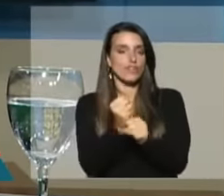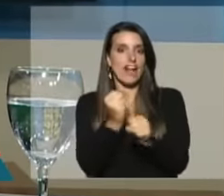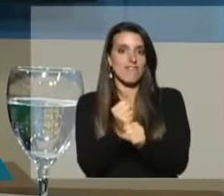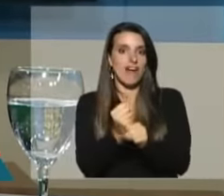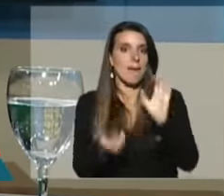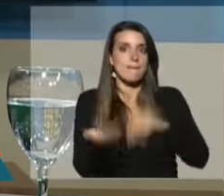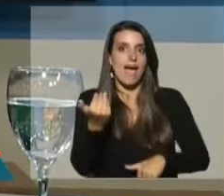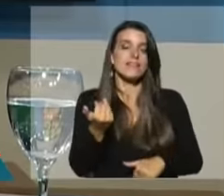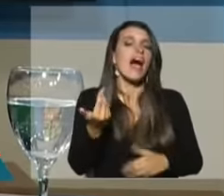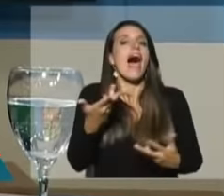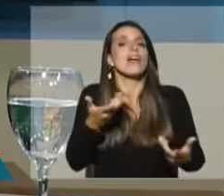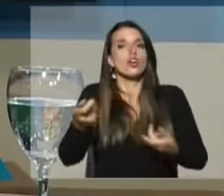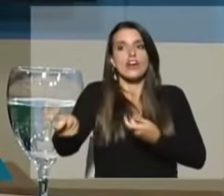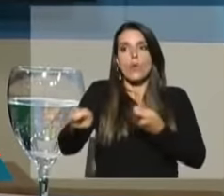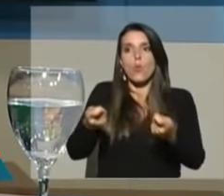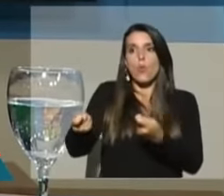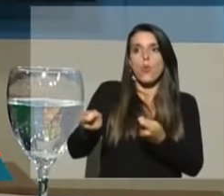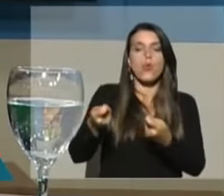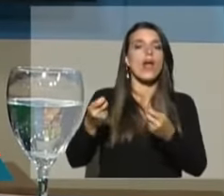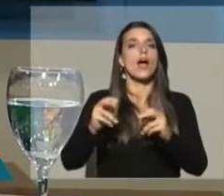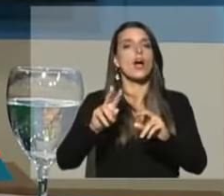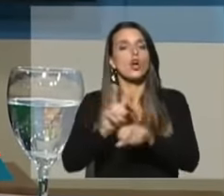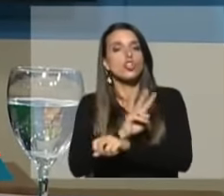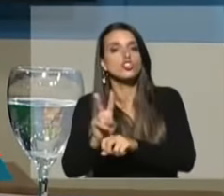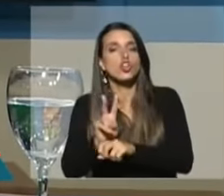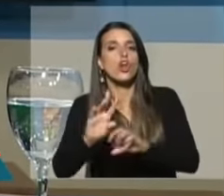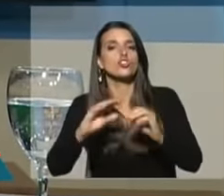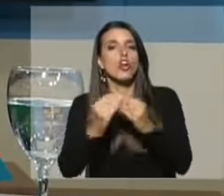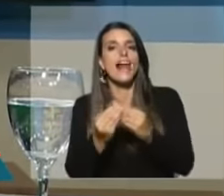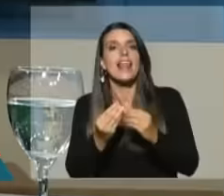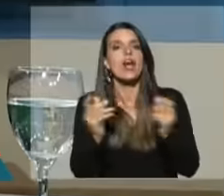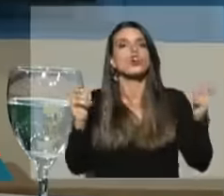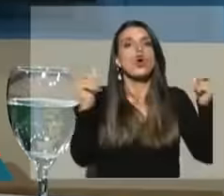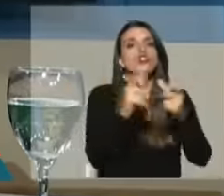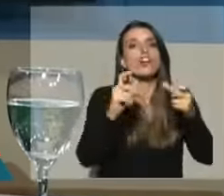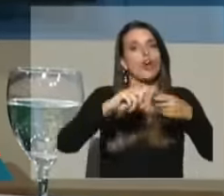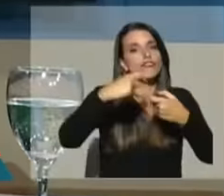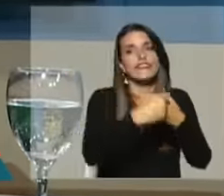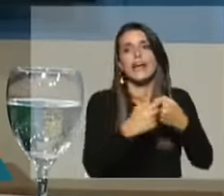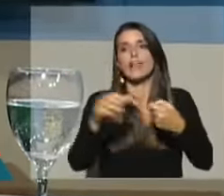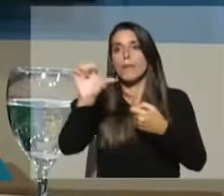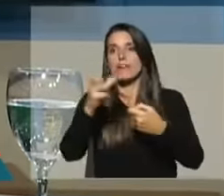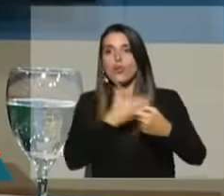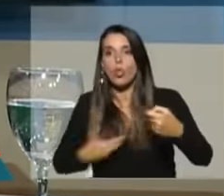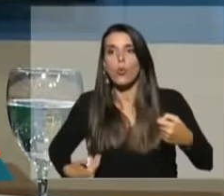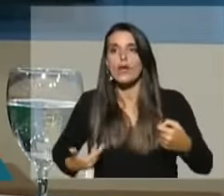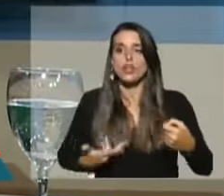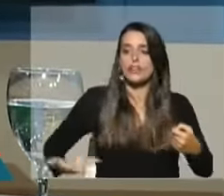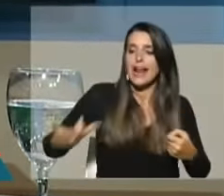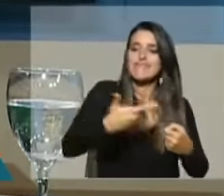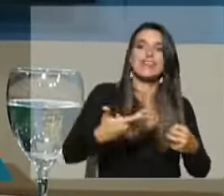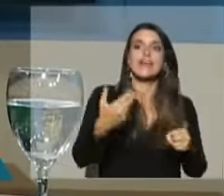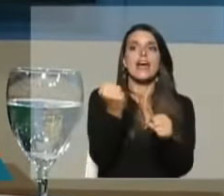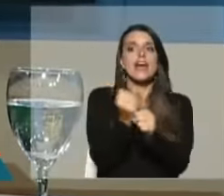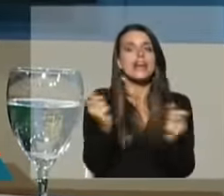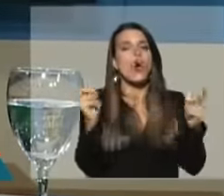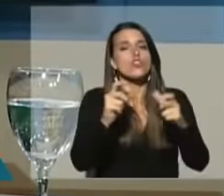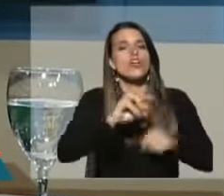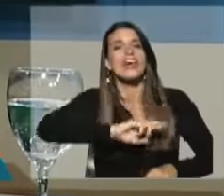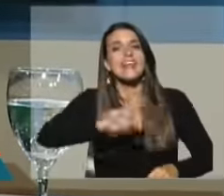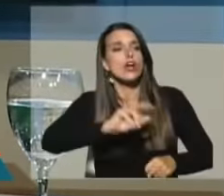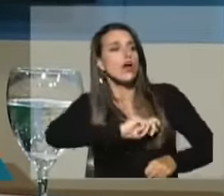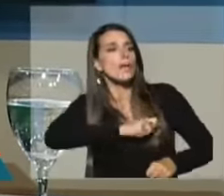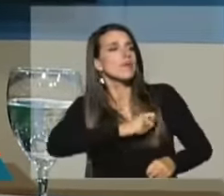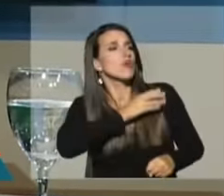existen regulaciones, existen los consejos tripartitos, los consejos de salarios. El Ministerio de Trabajo y Seguridad Social está batiendo récord en